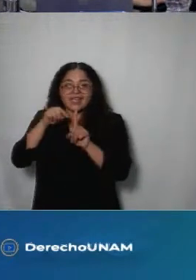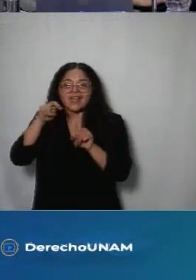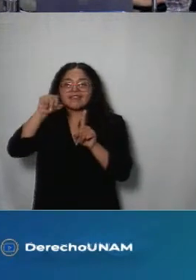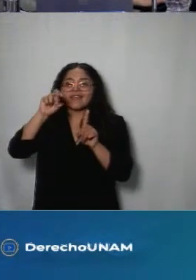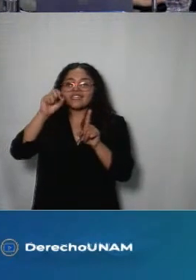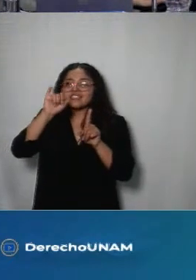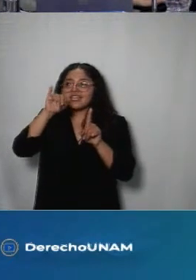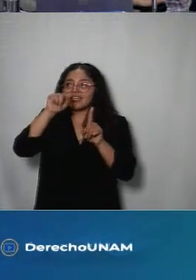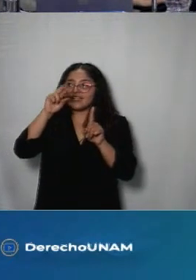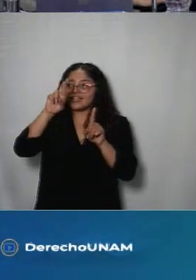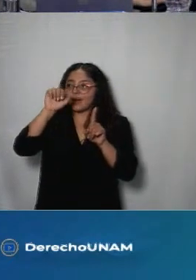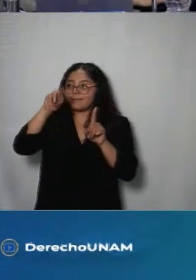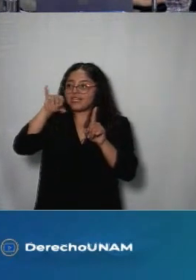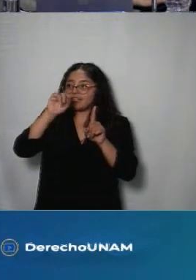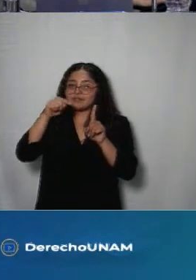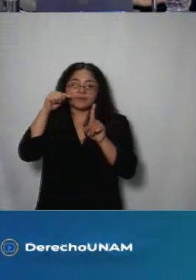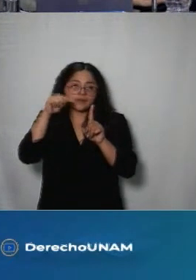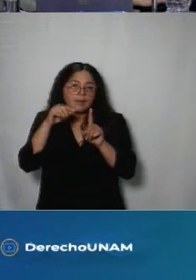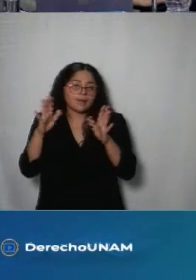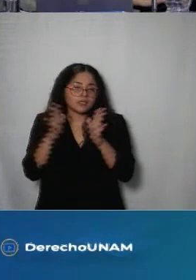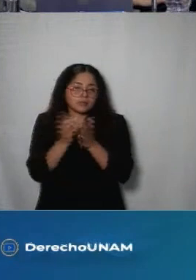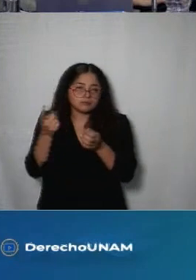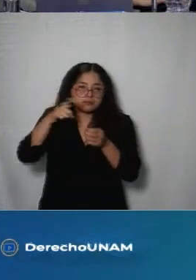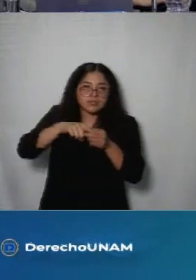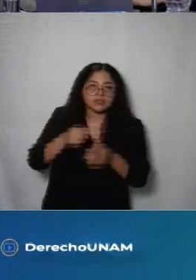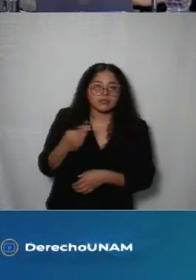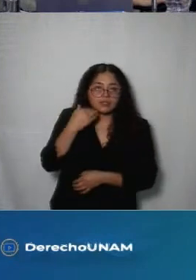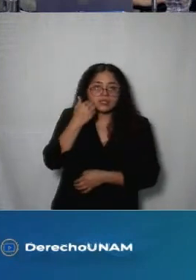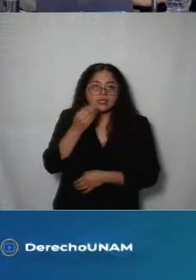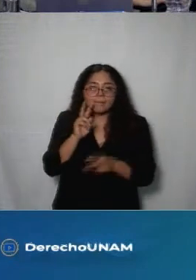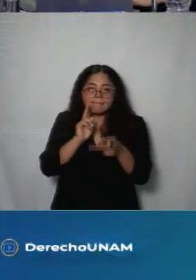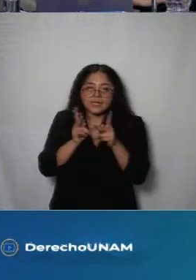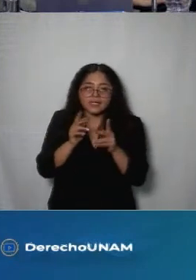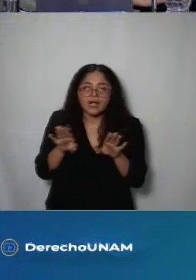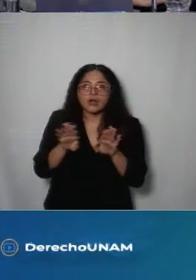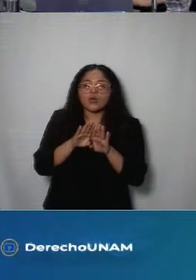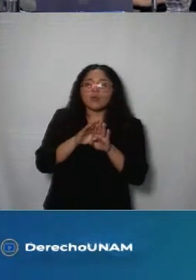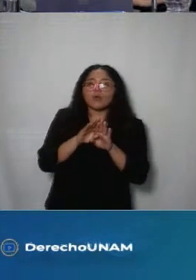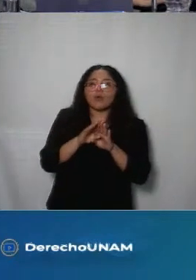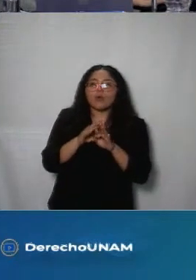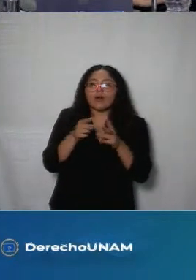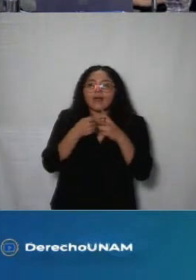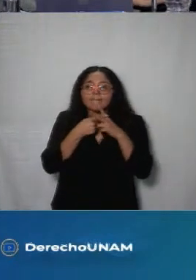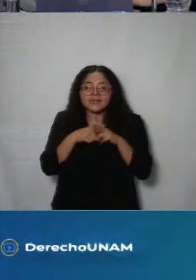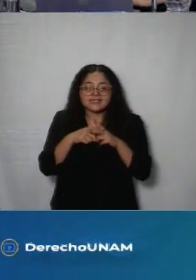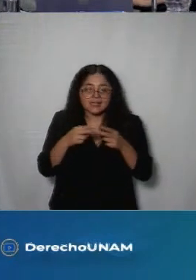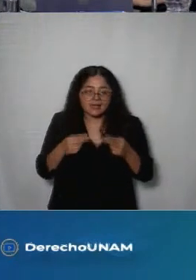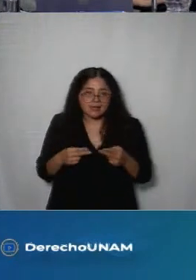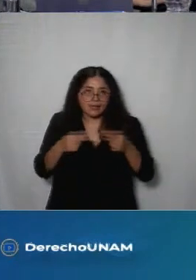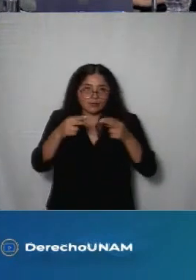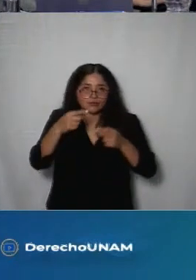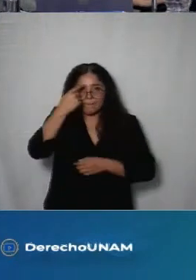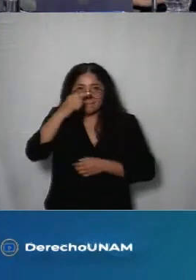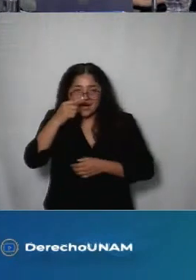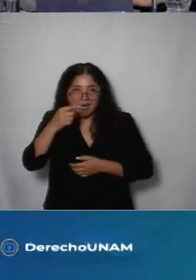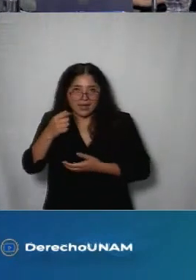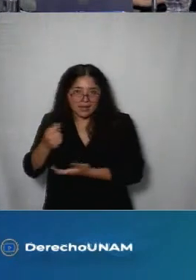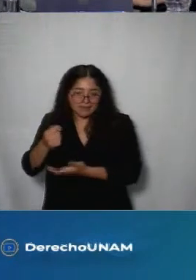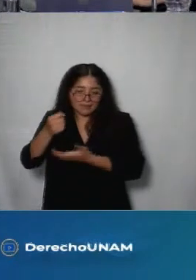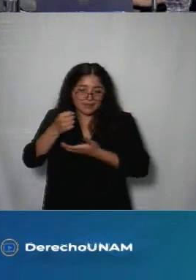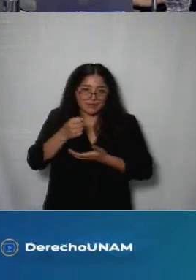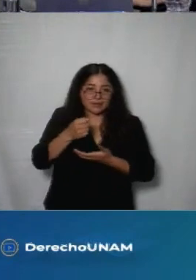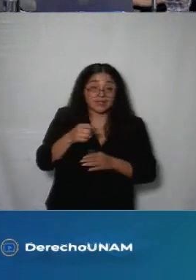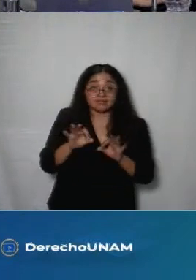le agradecemos también y queremos también platicar de la manera de emprender como mujeres para tener ingresos porque es muy